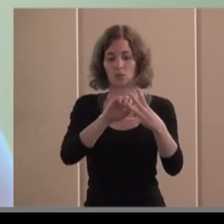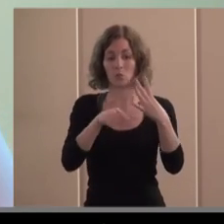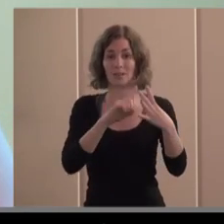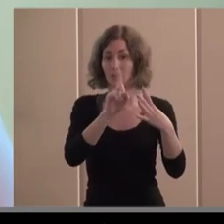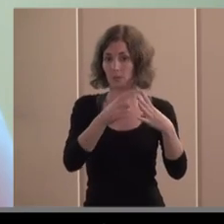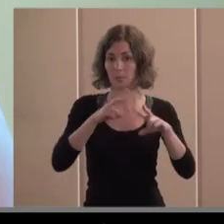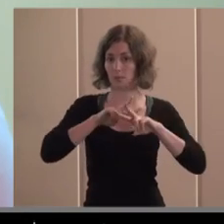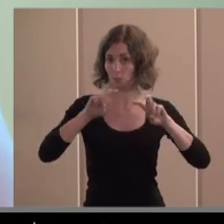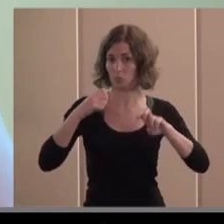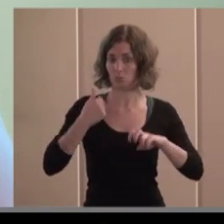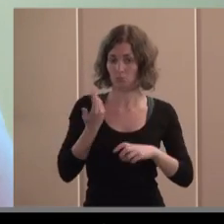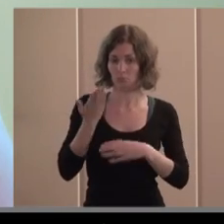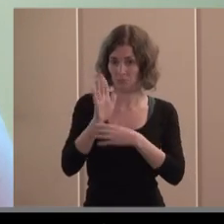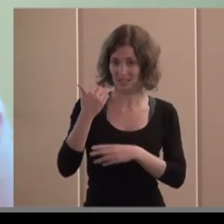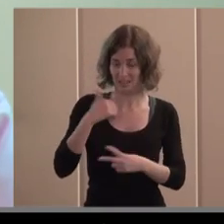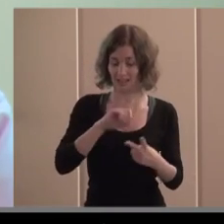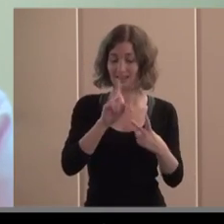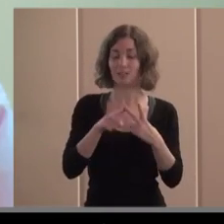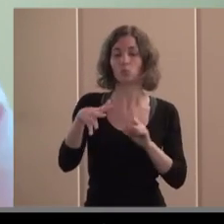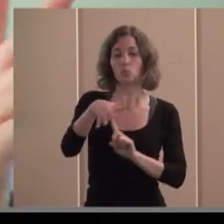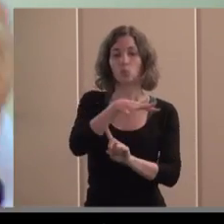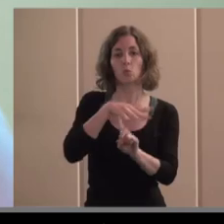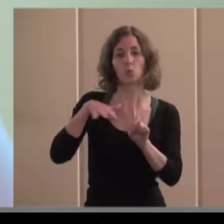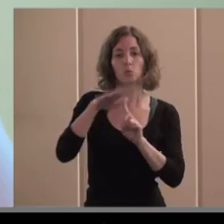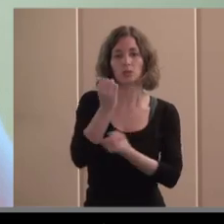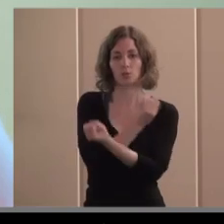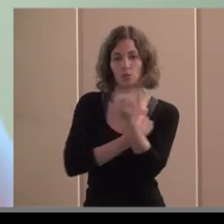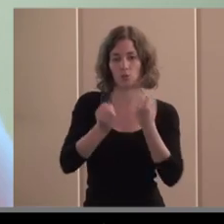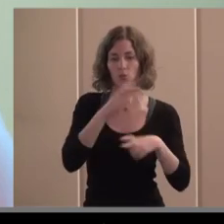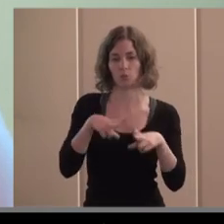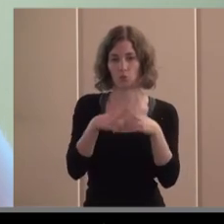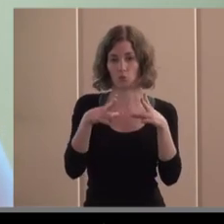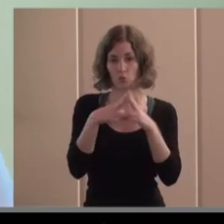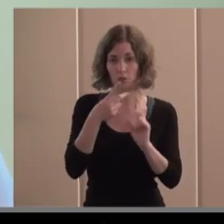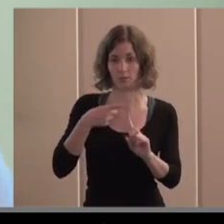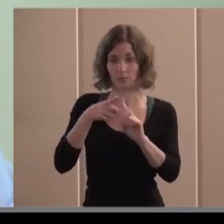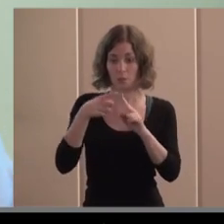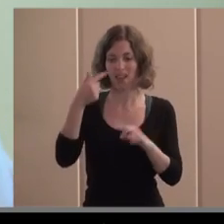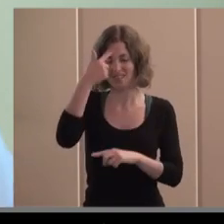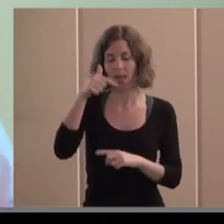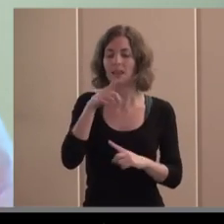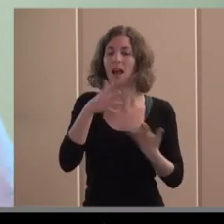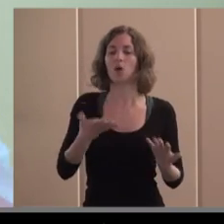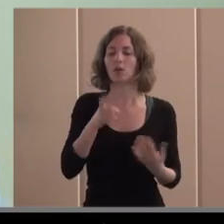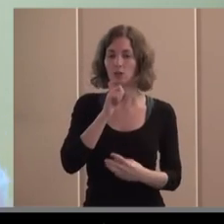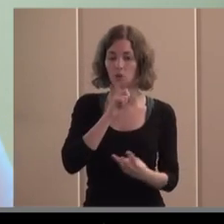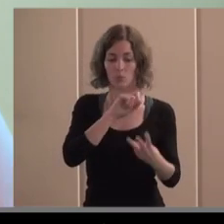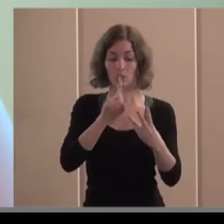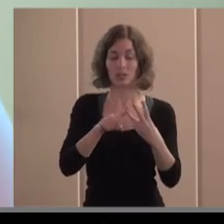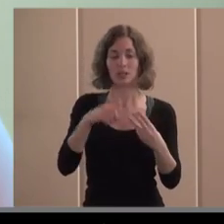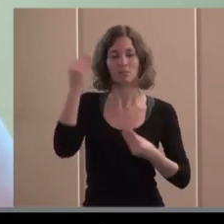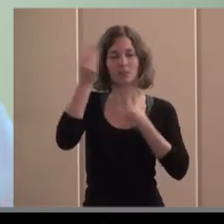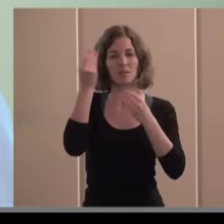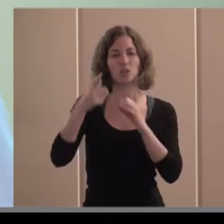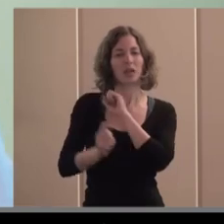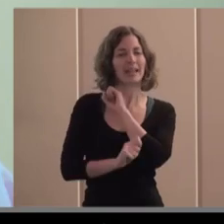introducción una segunda de contexto o análisis económico y social para la dirección hacia donde estamos tres reflexiones estratégicas